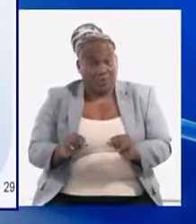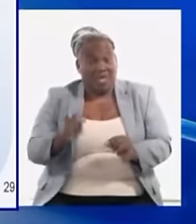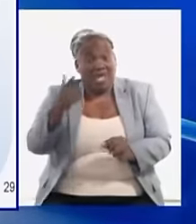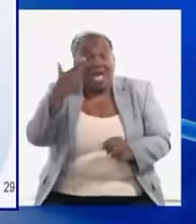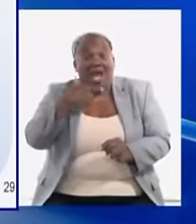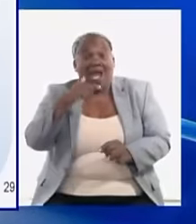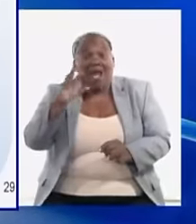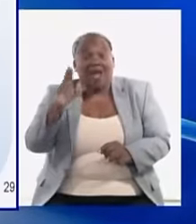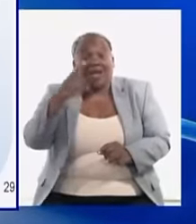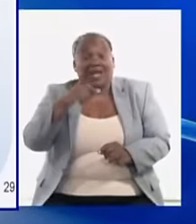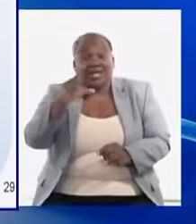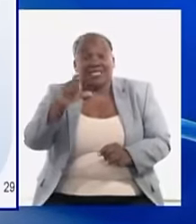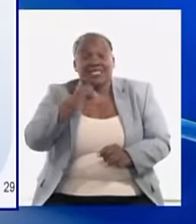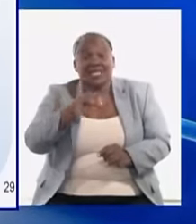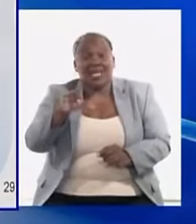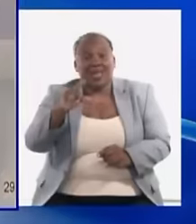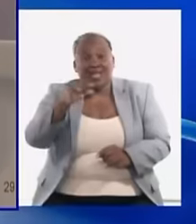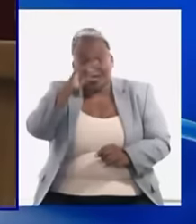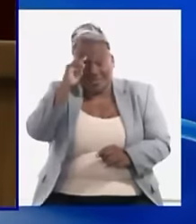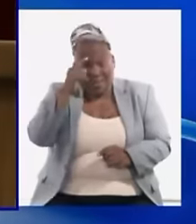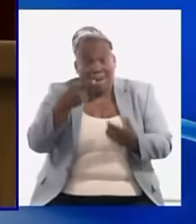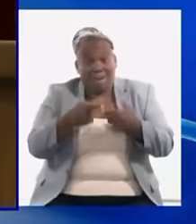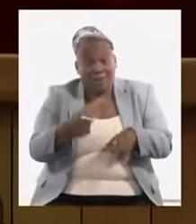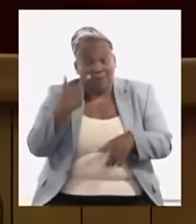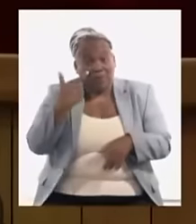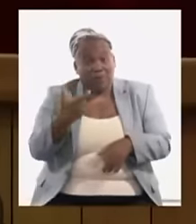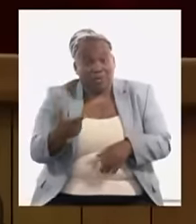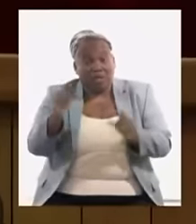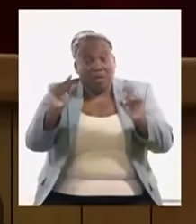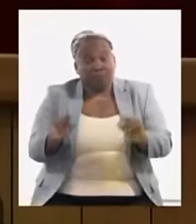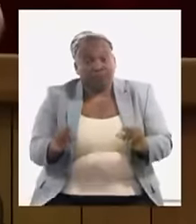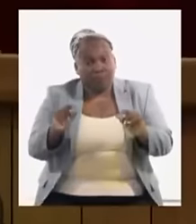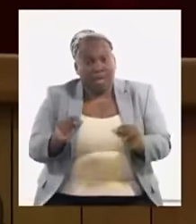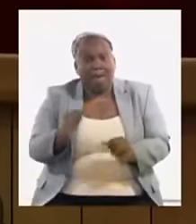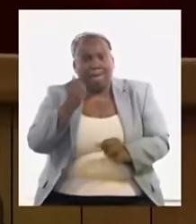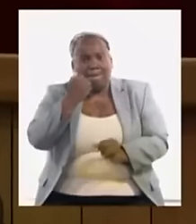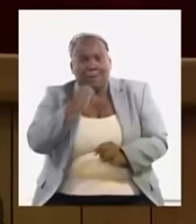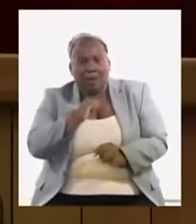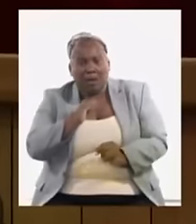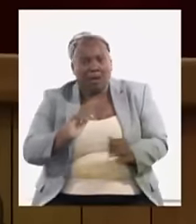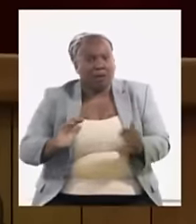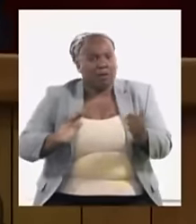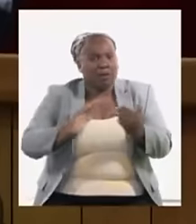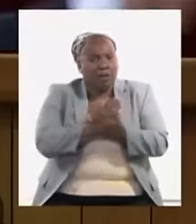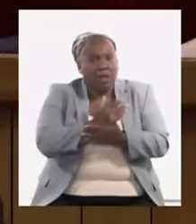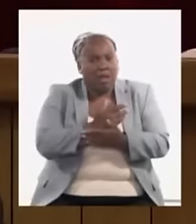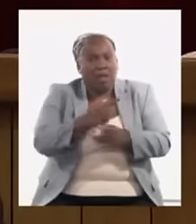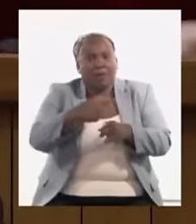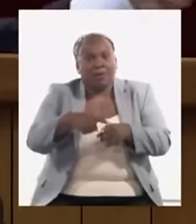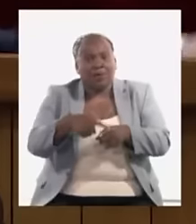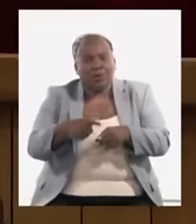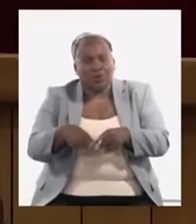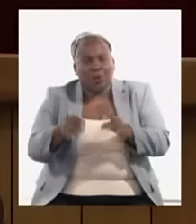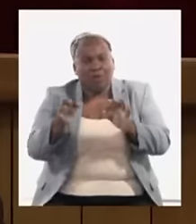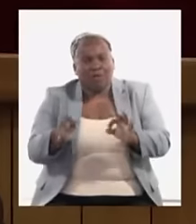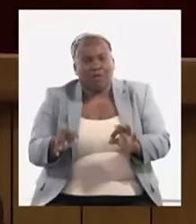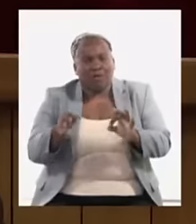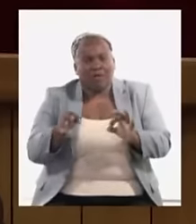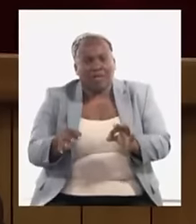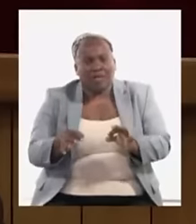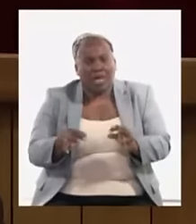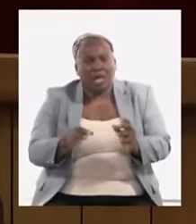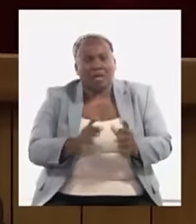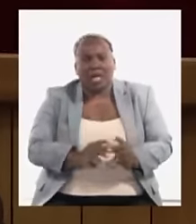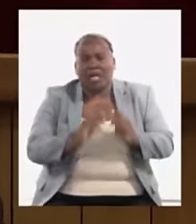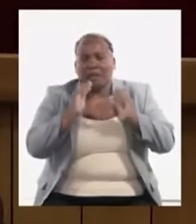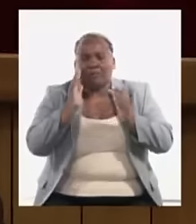es necesario bajarlo más o incluso eliminarlo en algún producto concreto que de verdad va directo al pueblo